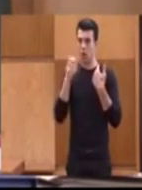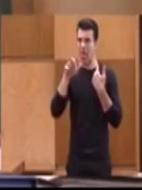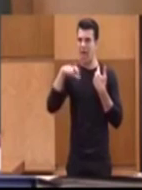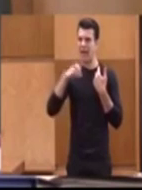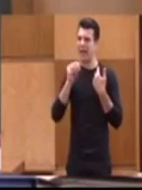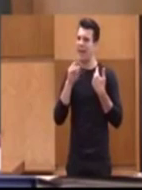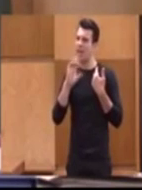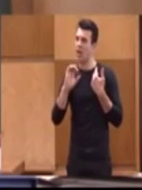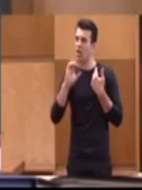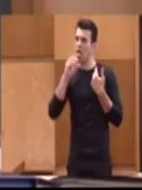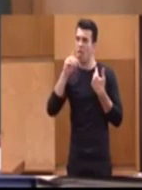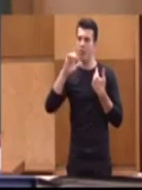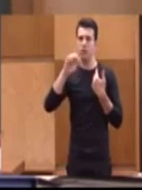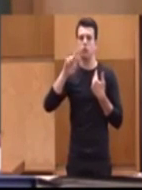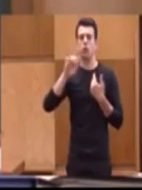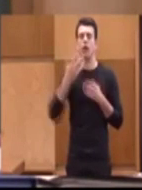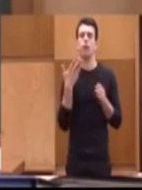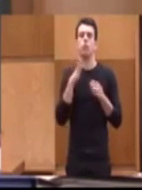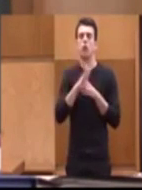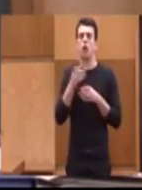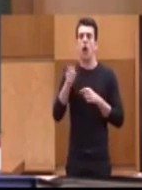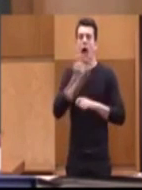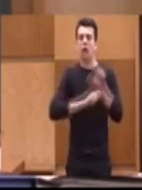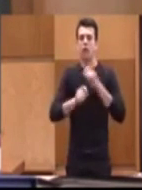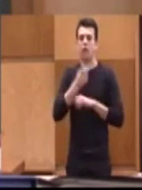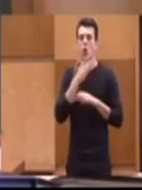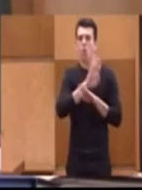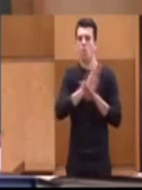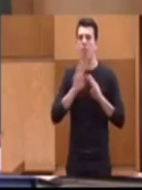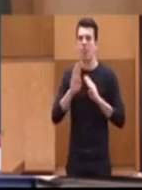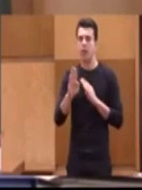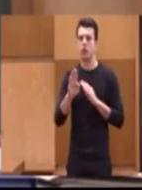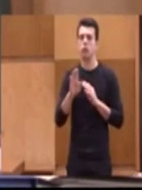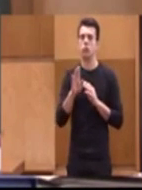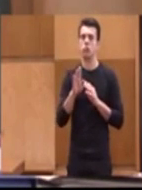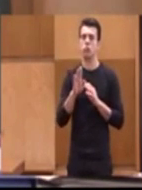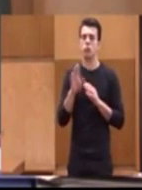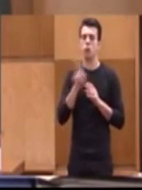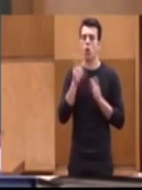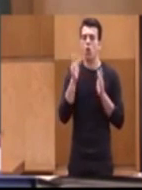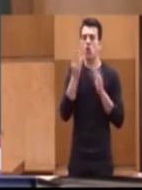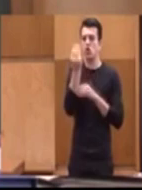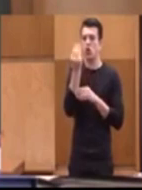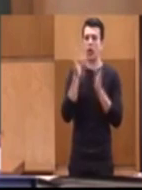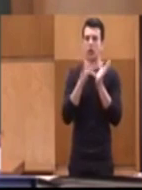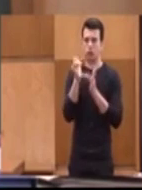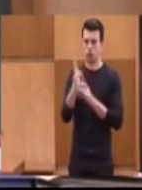Cunyat, en representación de la Asociación de Vecinos y Vecinas, vado del barrio Jesús.